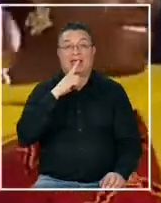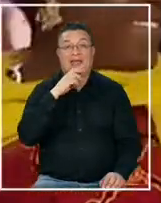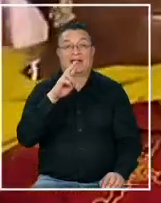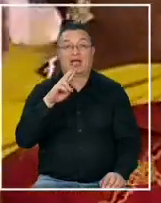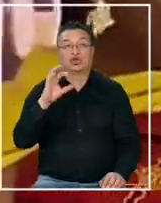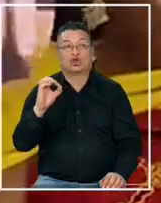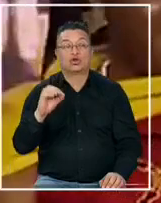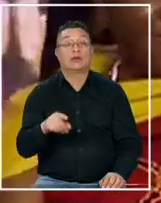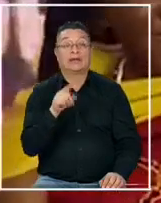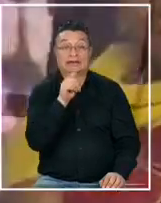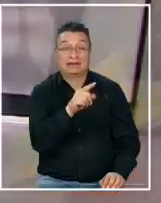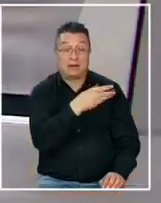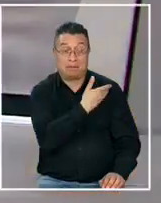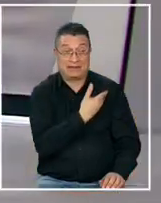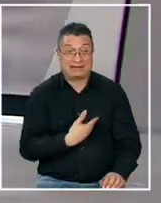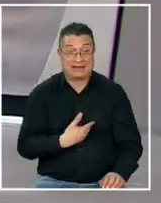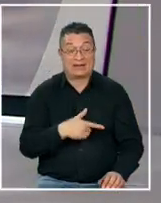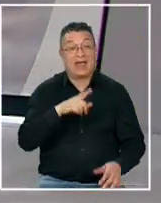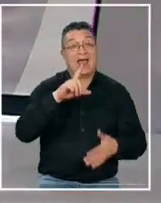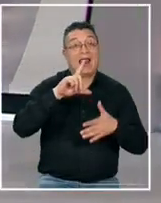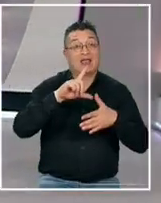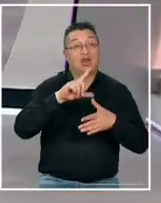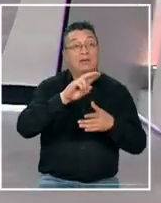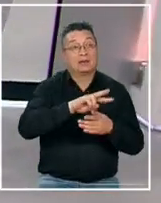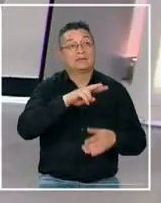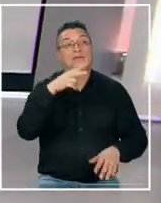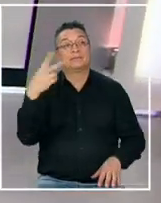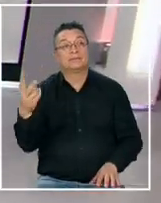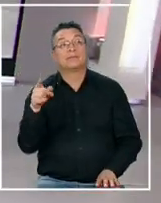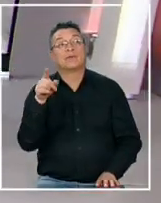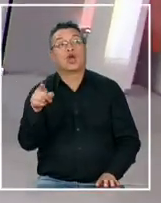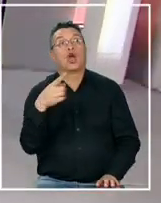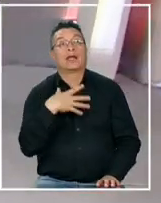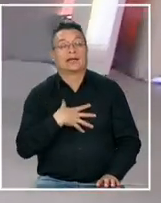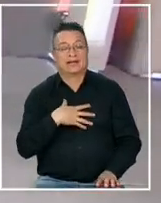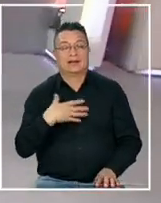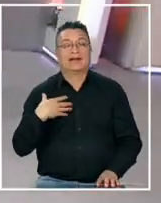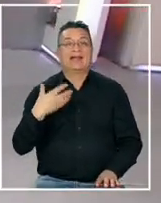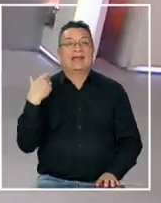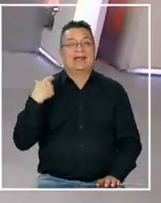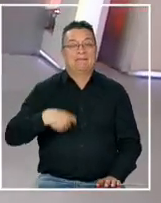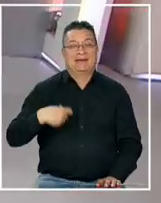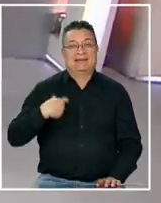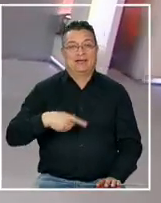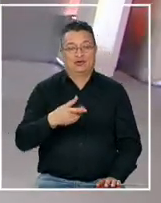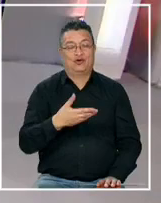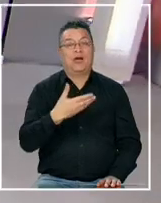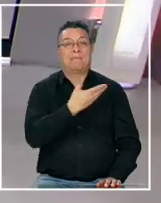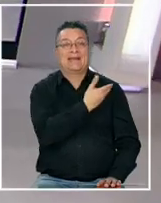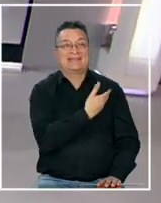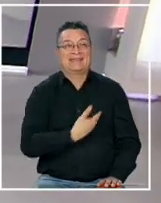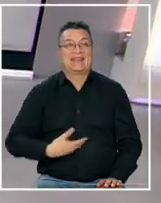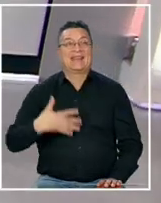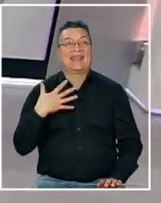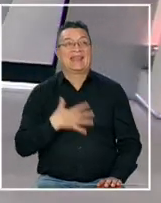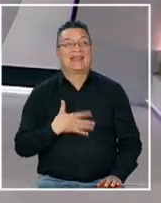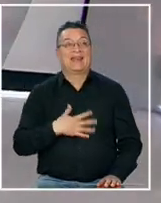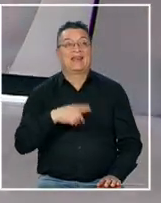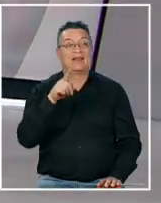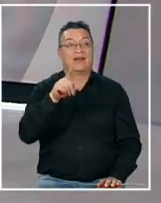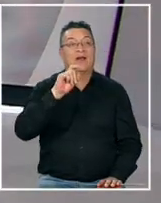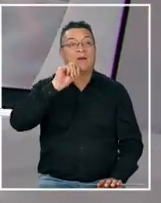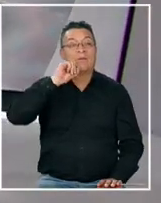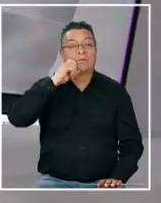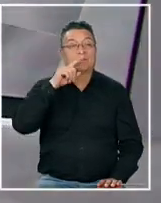de este presidente acá en Latinoamérica Connie hablemos de alguien que busca ser presidente pero dónde en Estados Unidos hablamos de